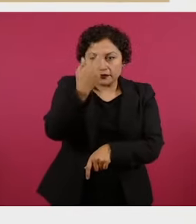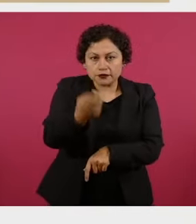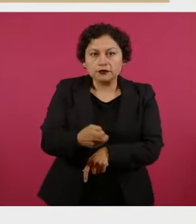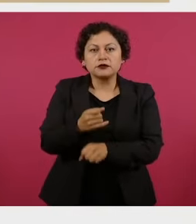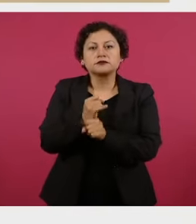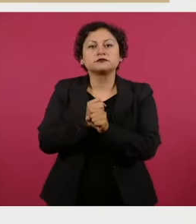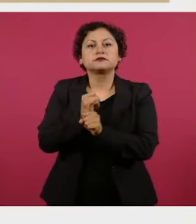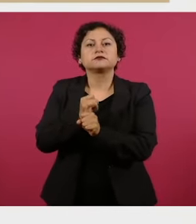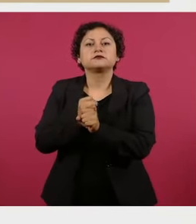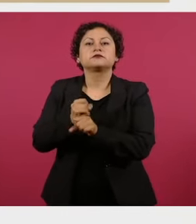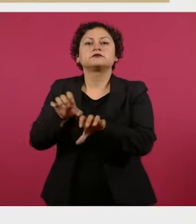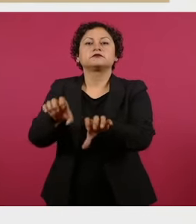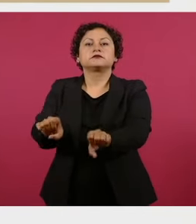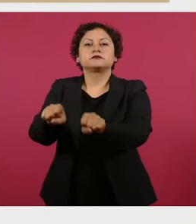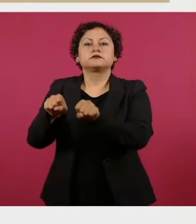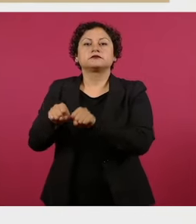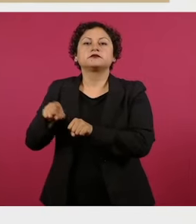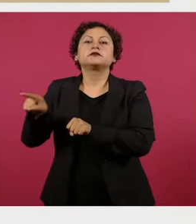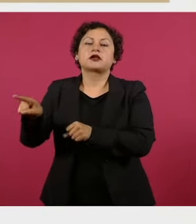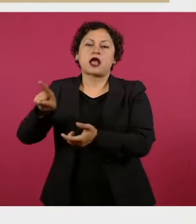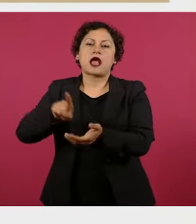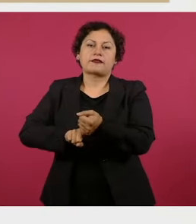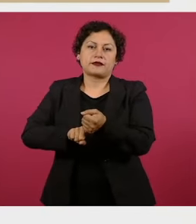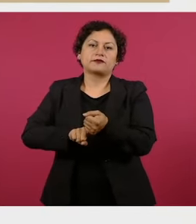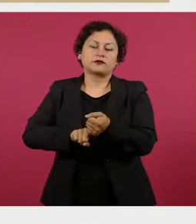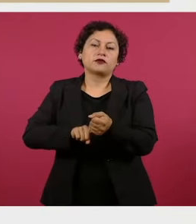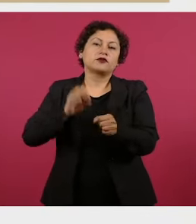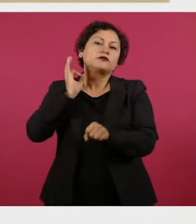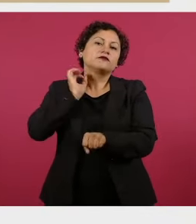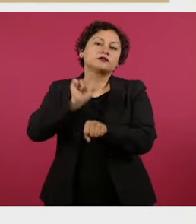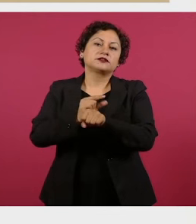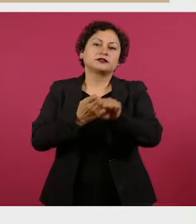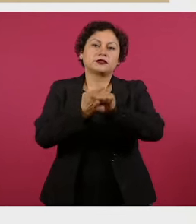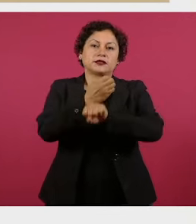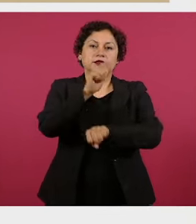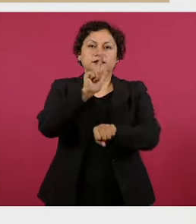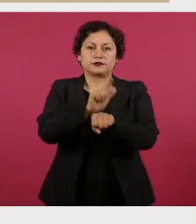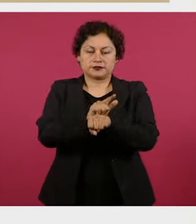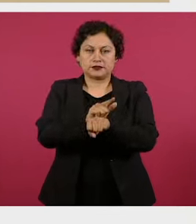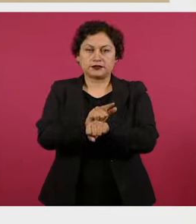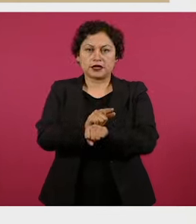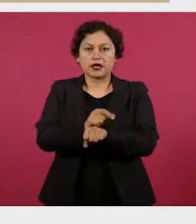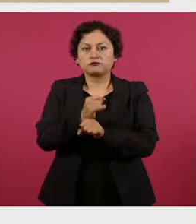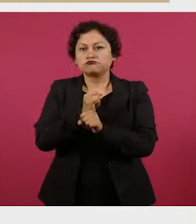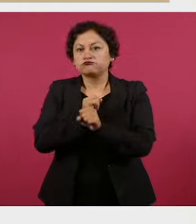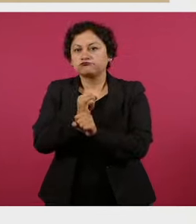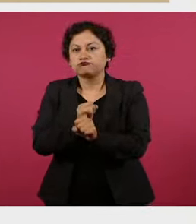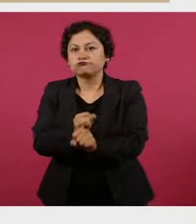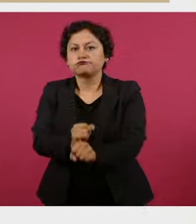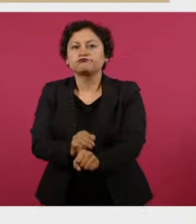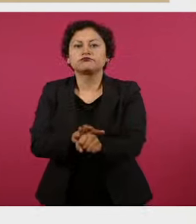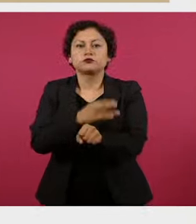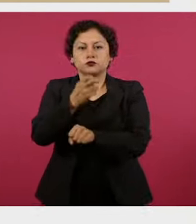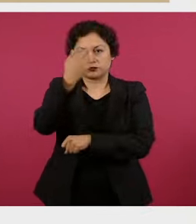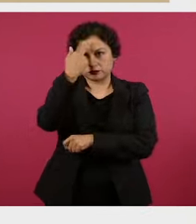Fiscalía Estatal, la que inicia una investigación que deriva en la detención de los hoy imputados. Adelante.